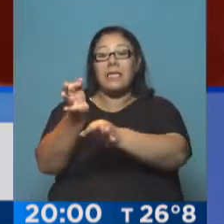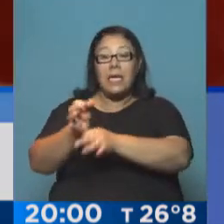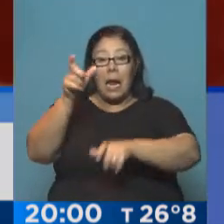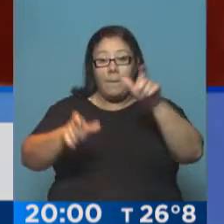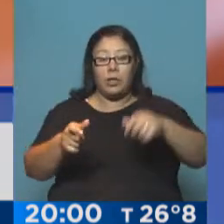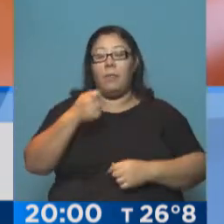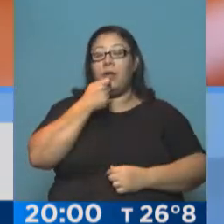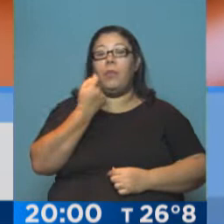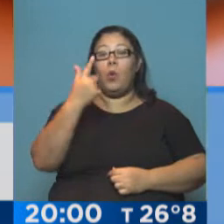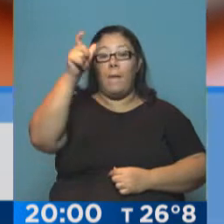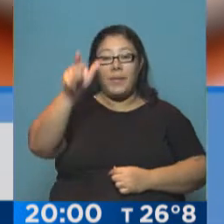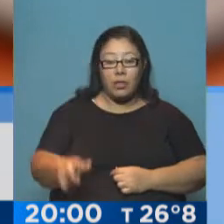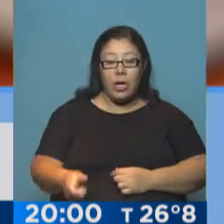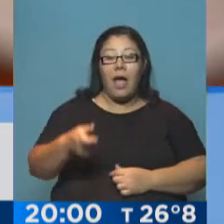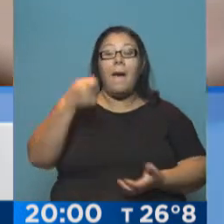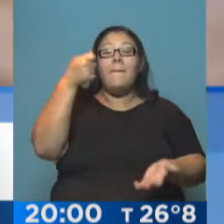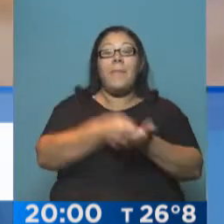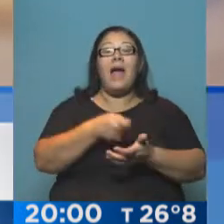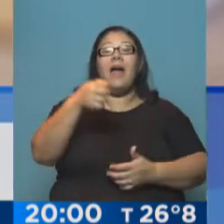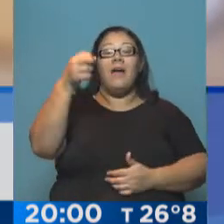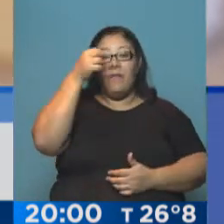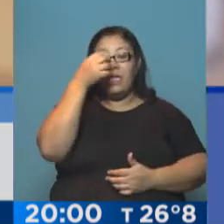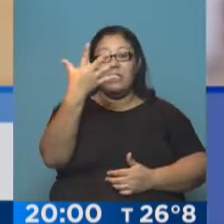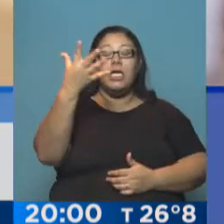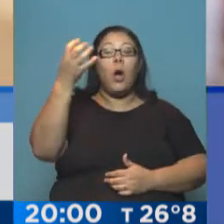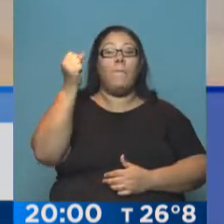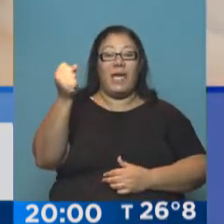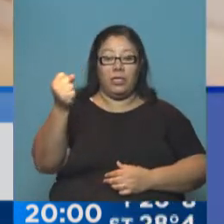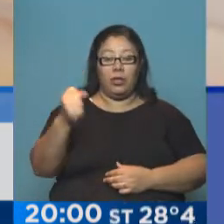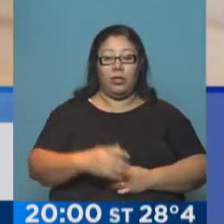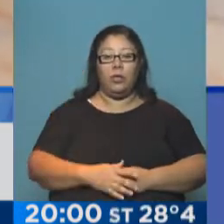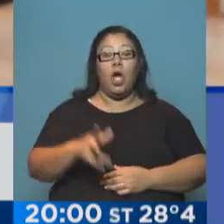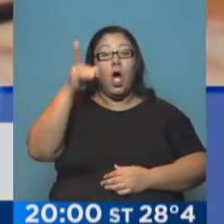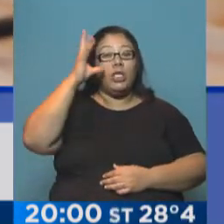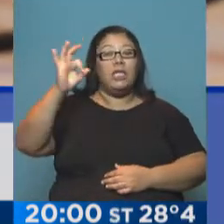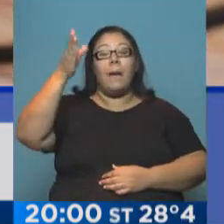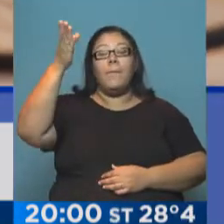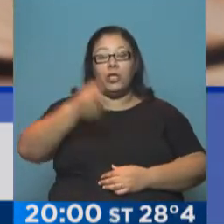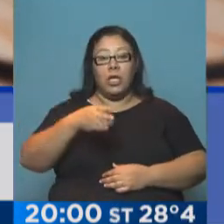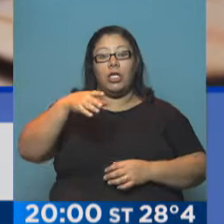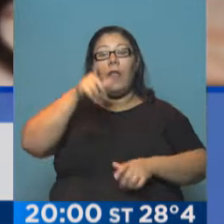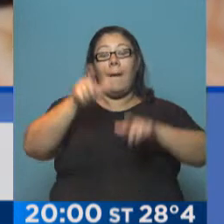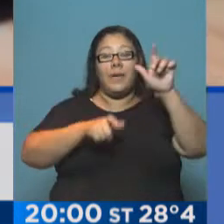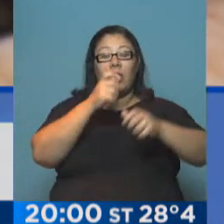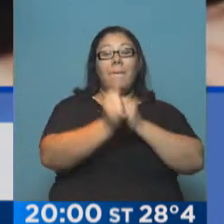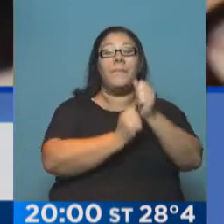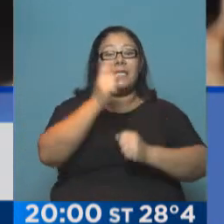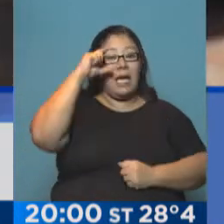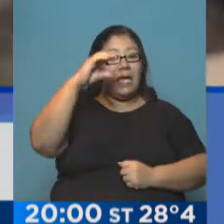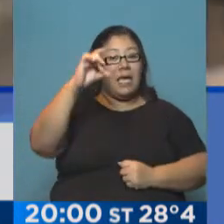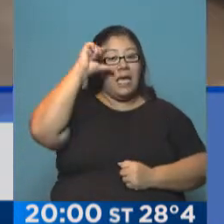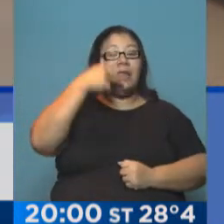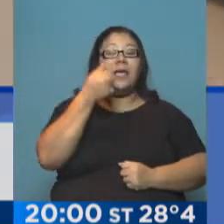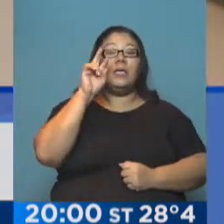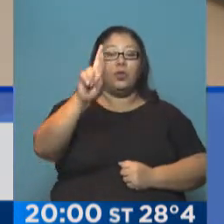hoy está pagando alguien 25 pesos, o sea el 80% de los usuarios residenciales en Edesur está pagando por mes